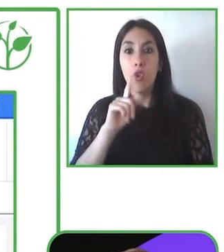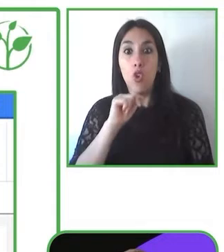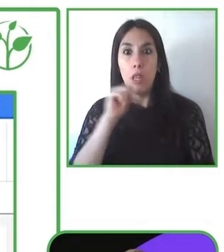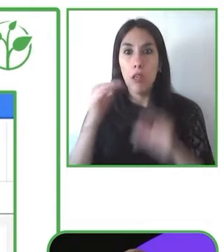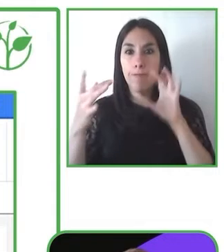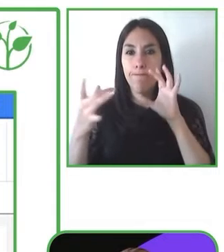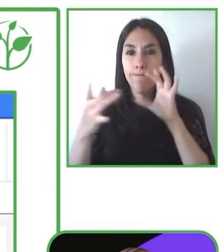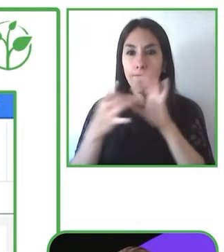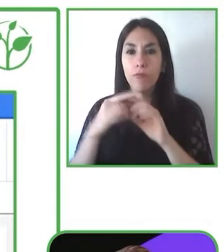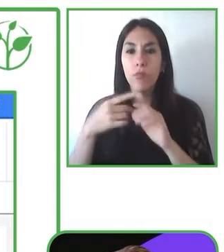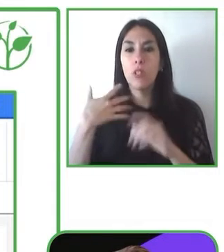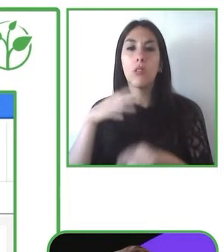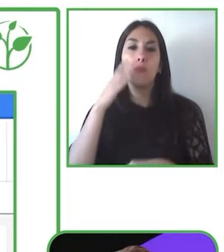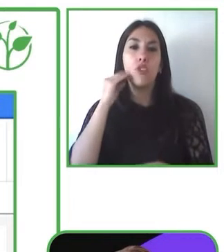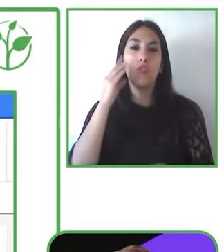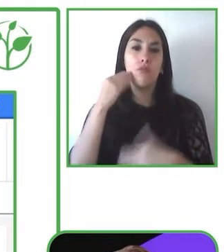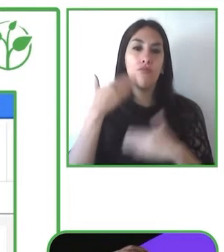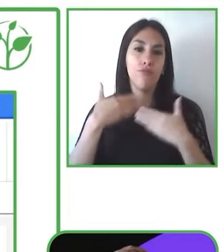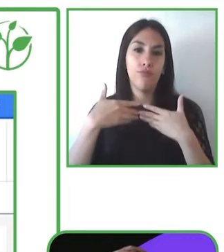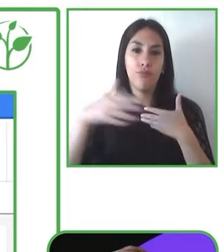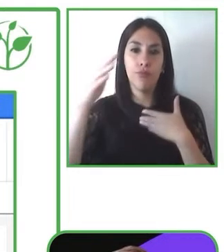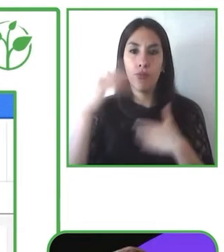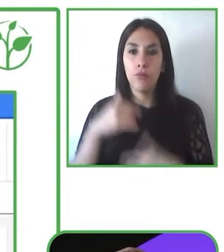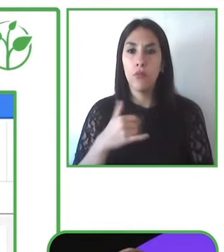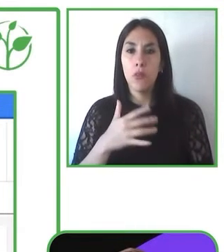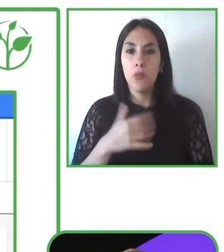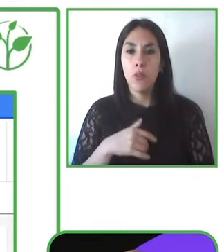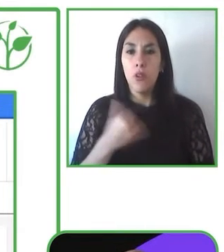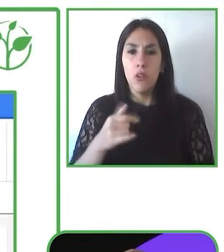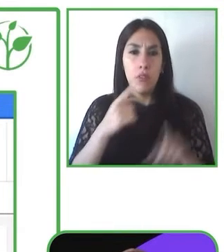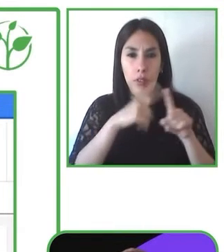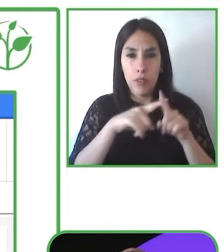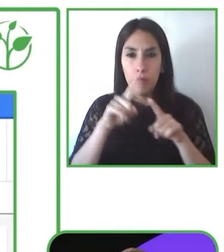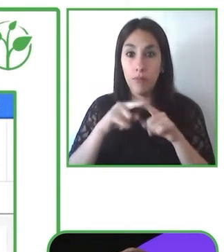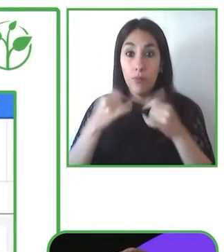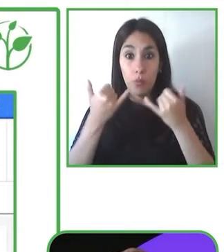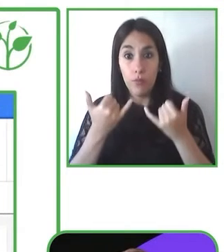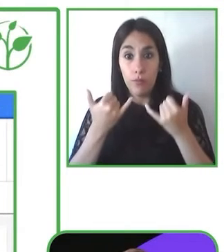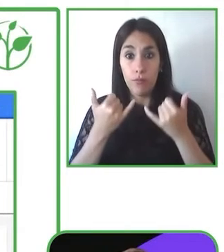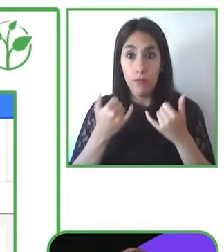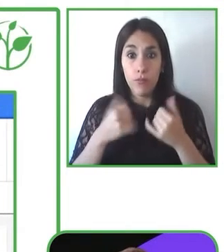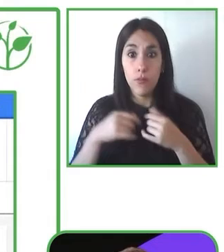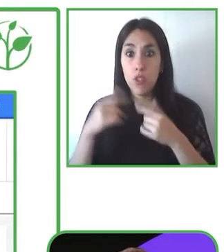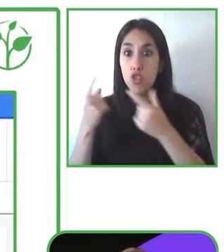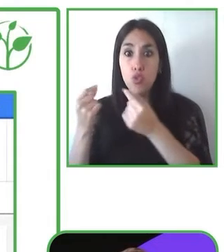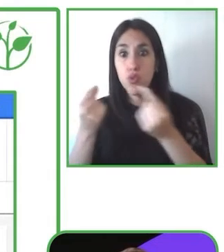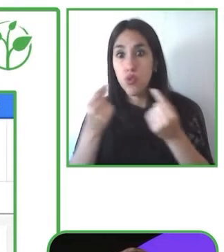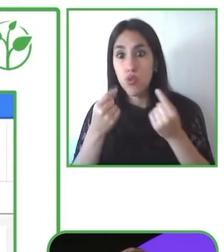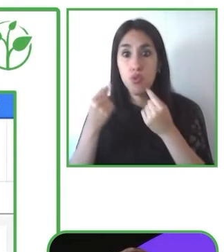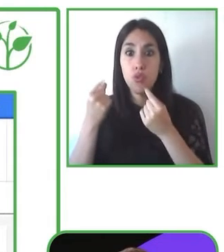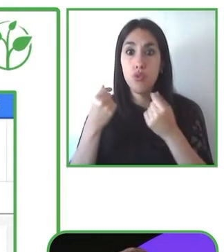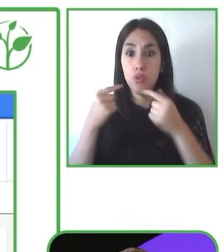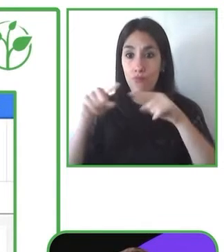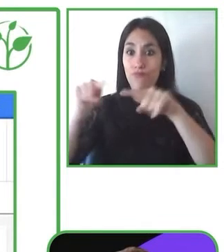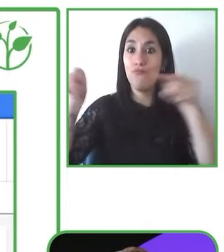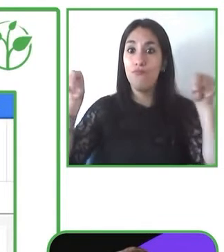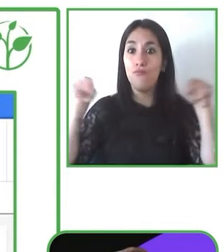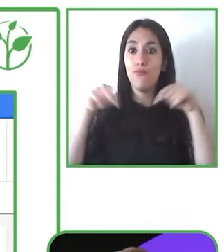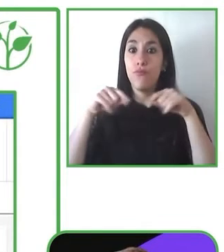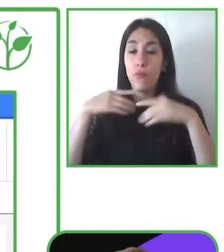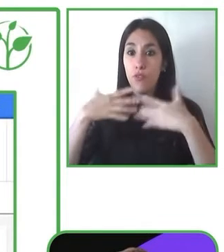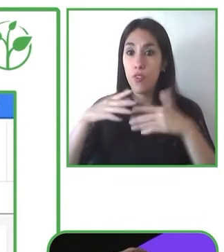diferencia entre crear ese espacio digital accesible y en este